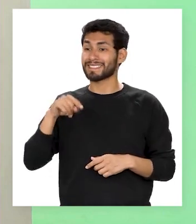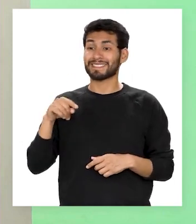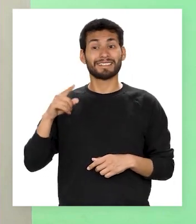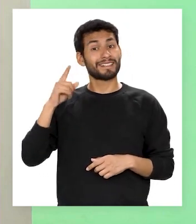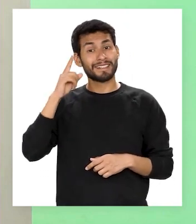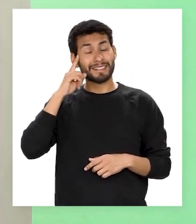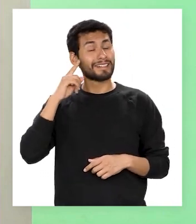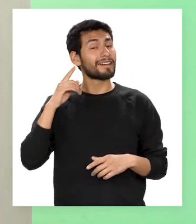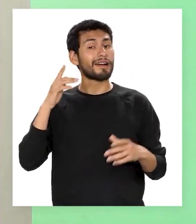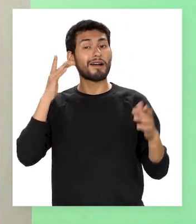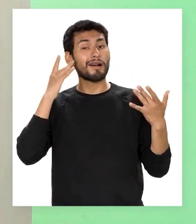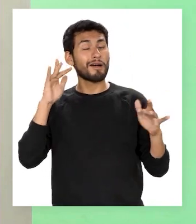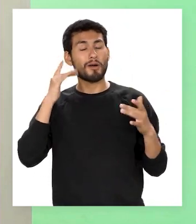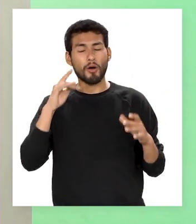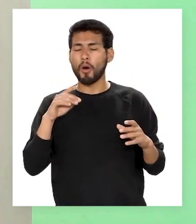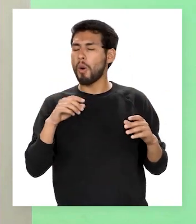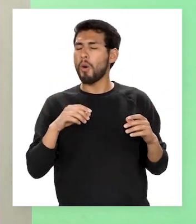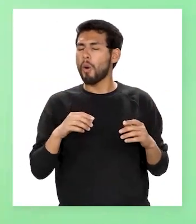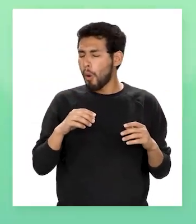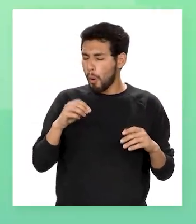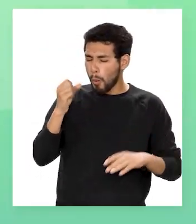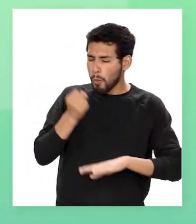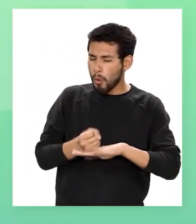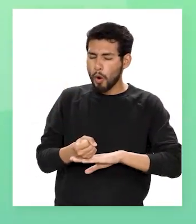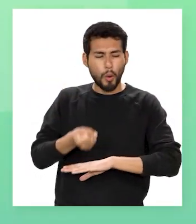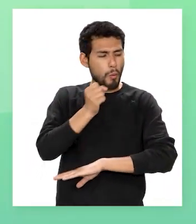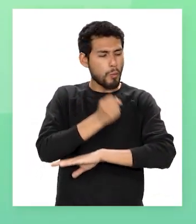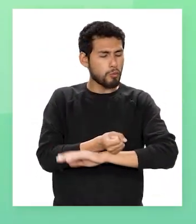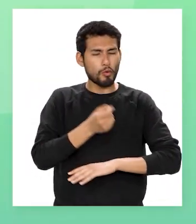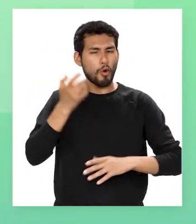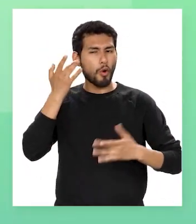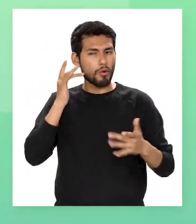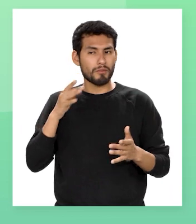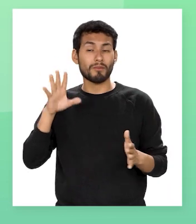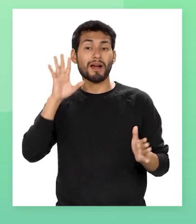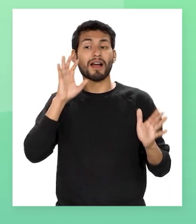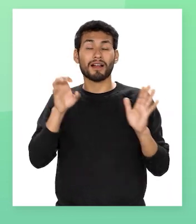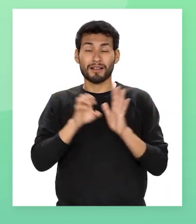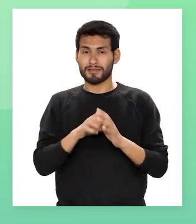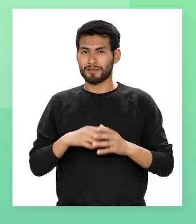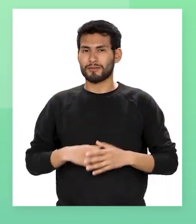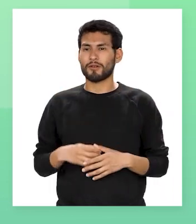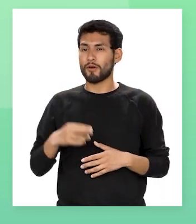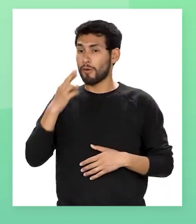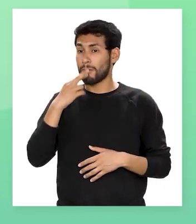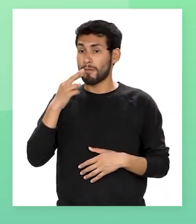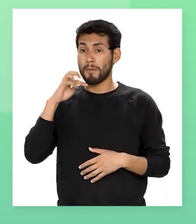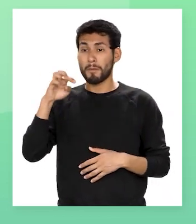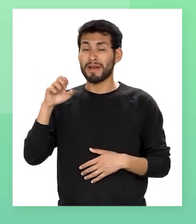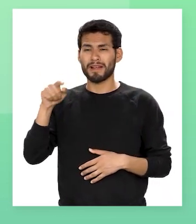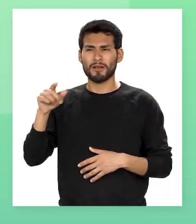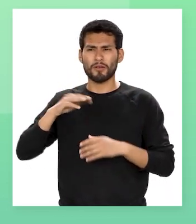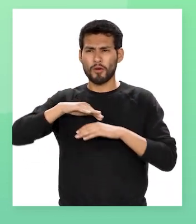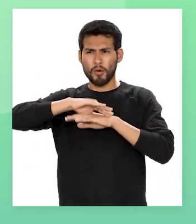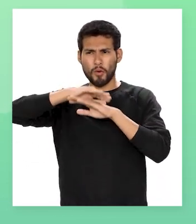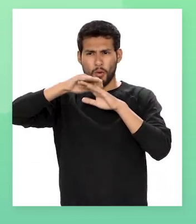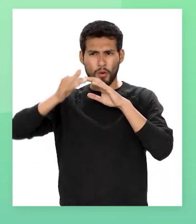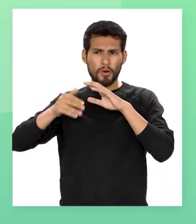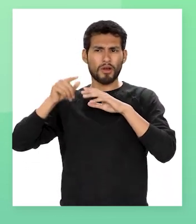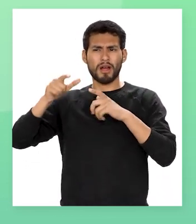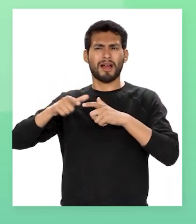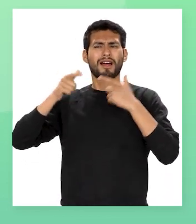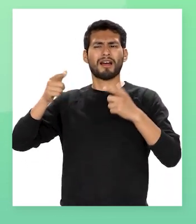no es más que limitación de sonidos Este es nuestro primer ejemplo Rojo penacho Curva espuela